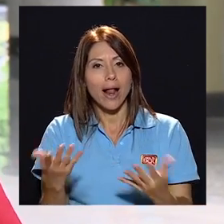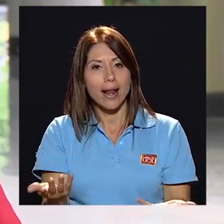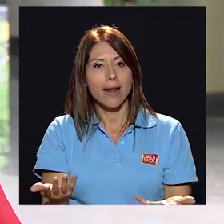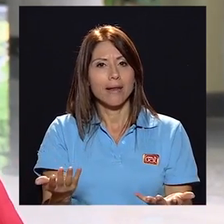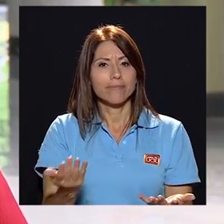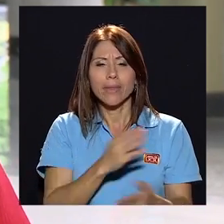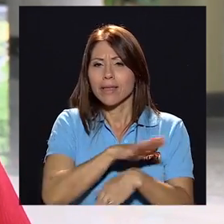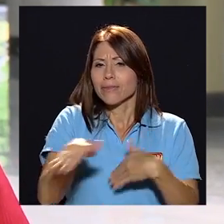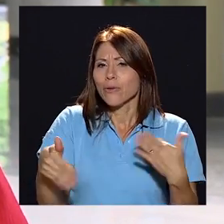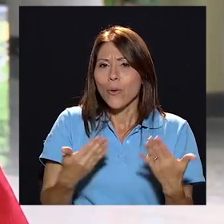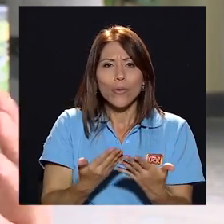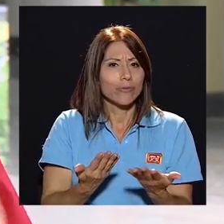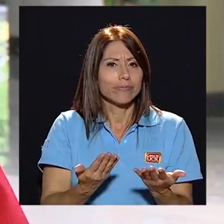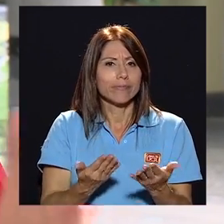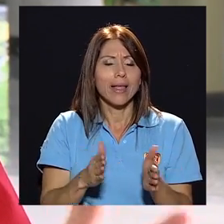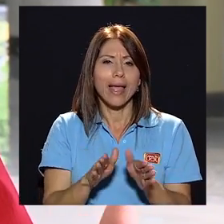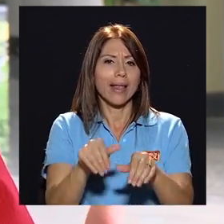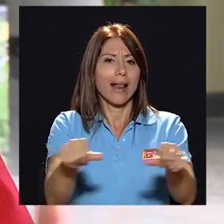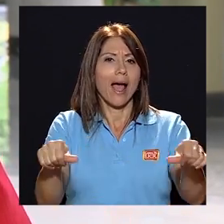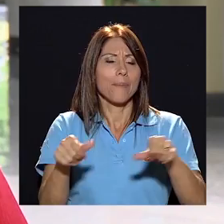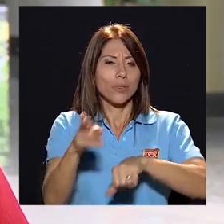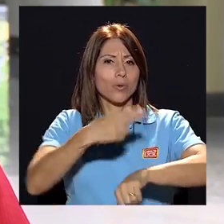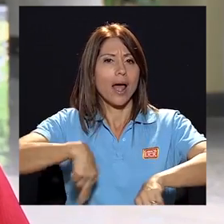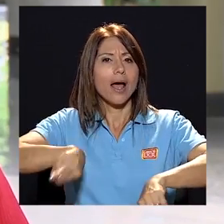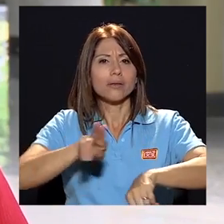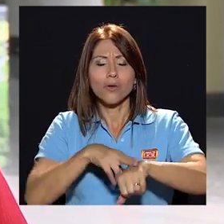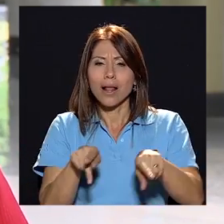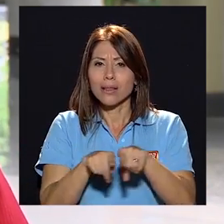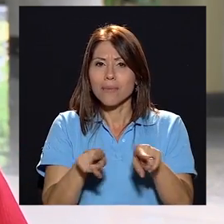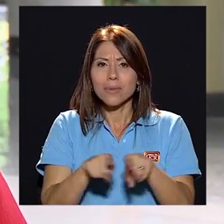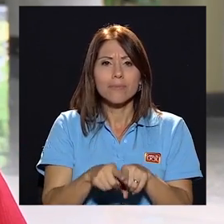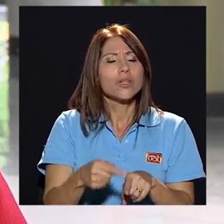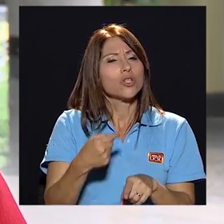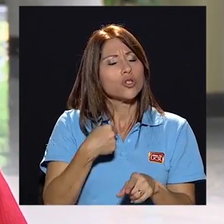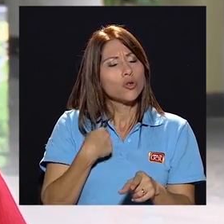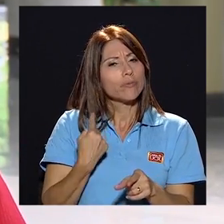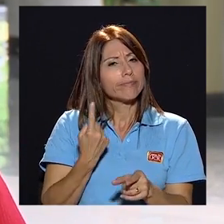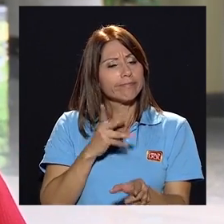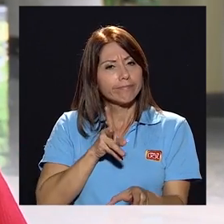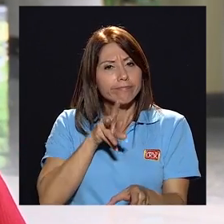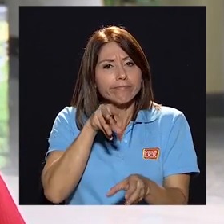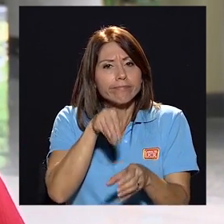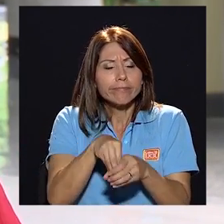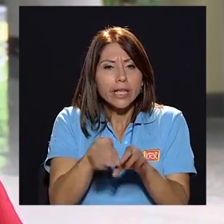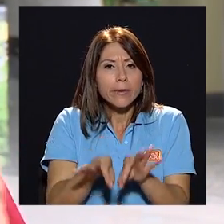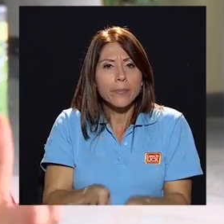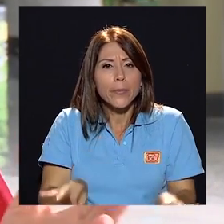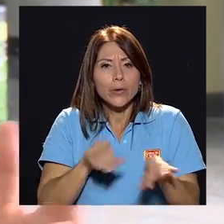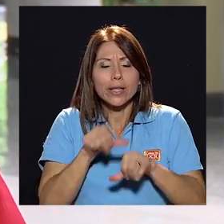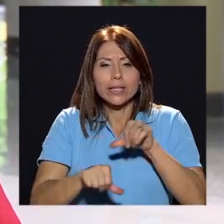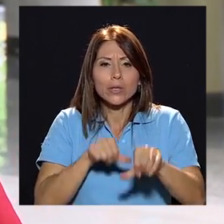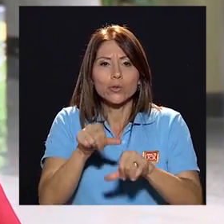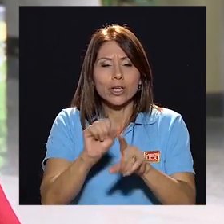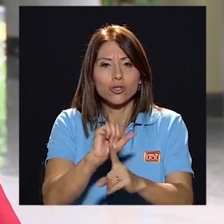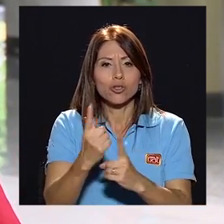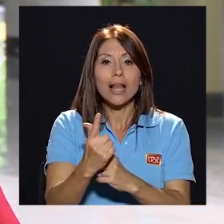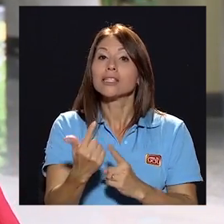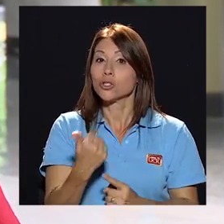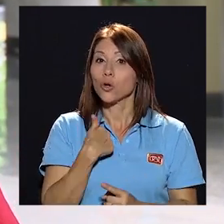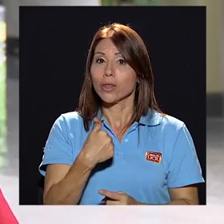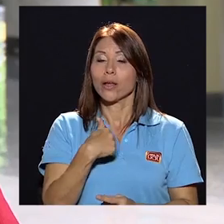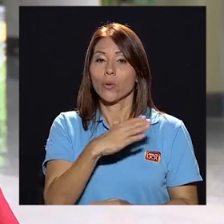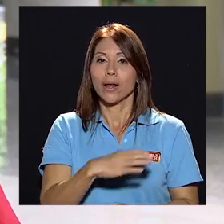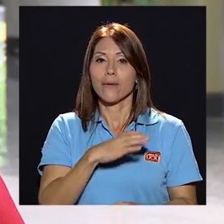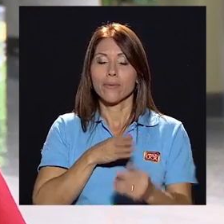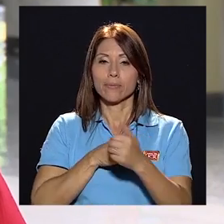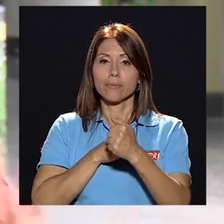profesional en el ámbito nacional también he sido parte de importantes luchas sociales entonces soy una persona con cualidades